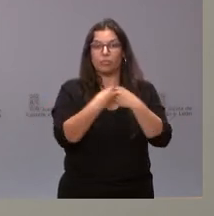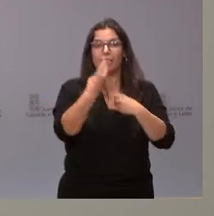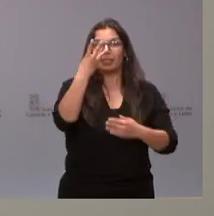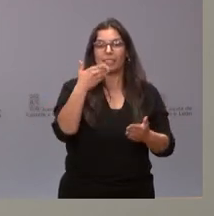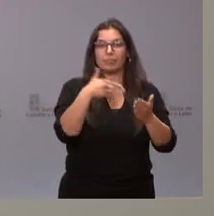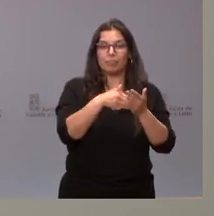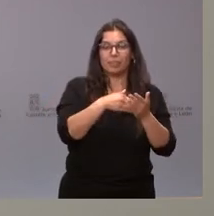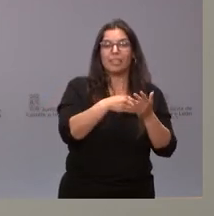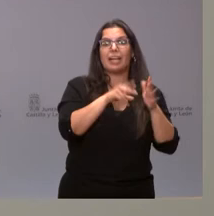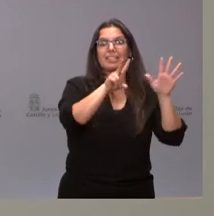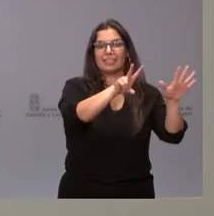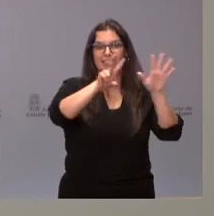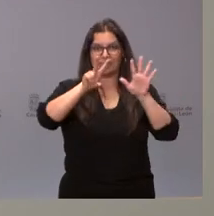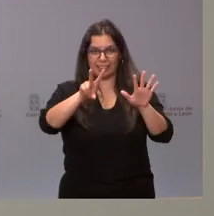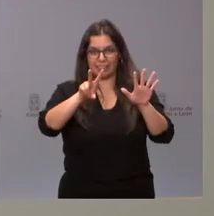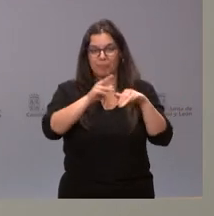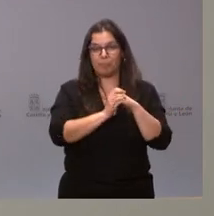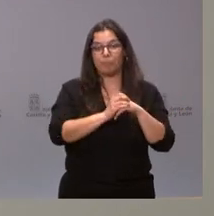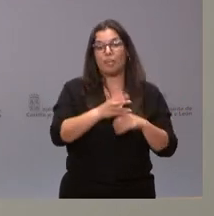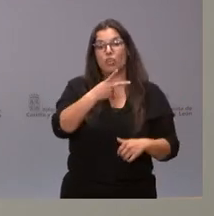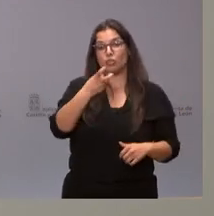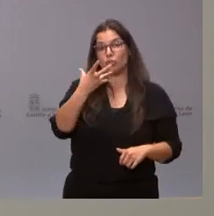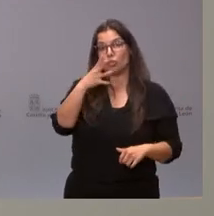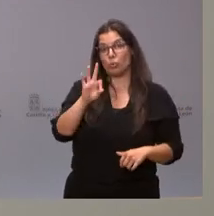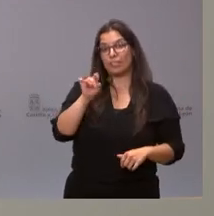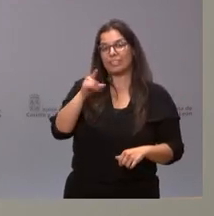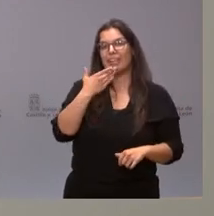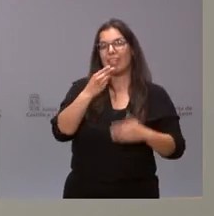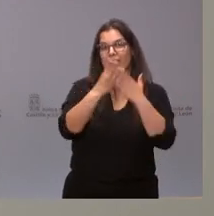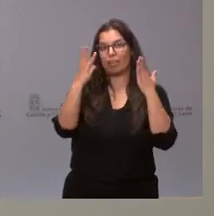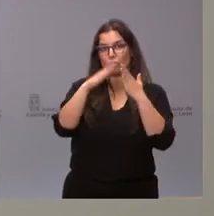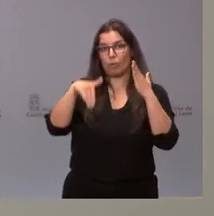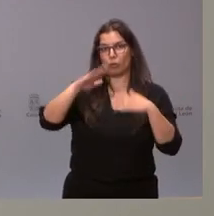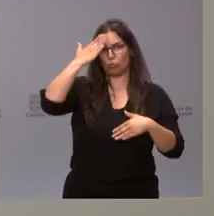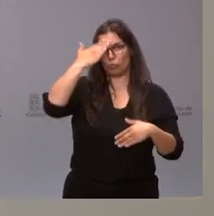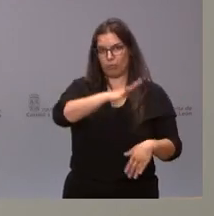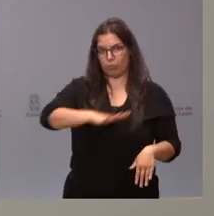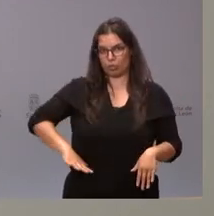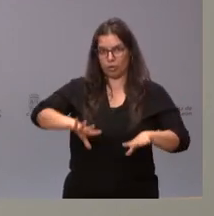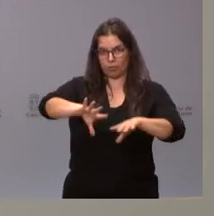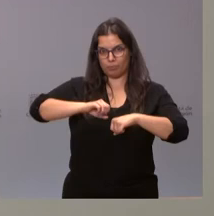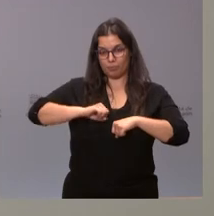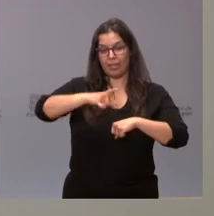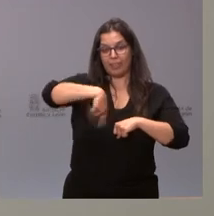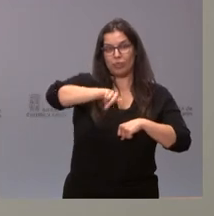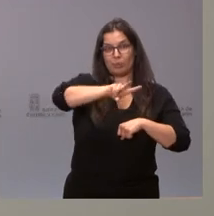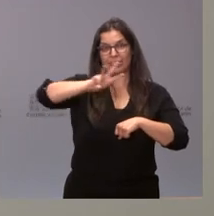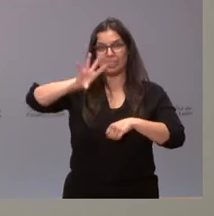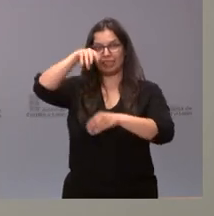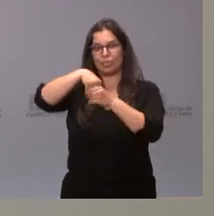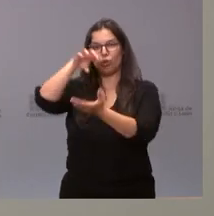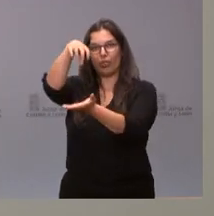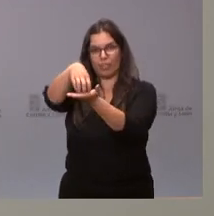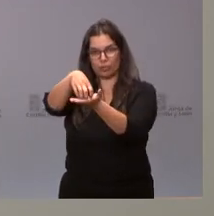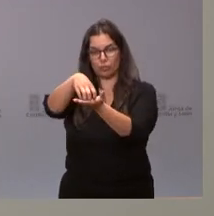.077. 250 son menores en guarda provisional, de ellos 23 están en centros.